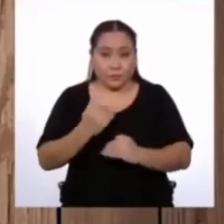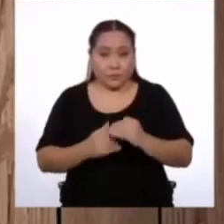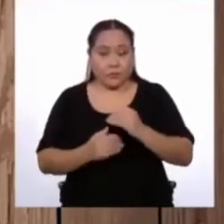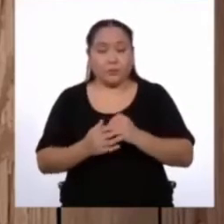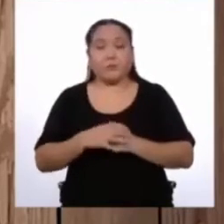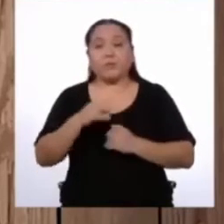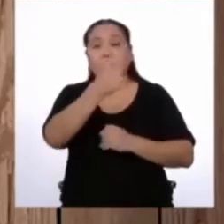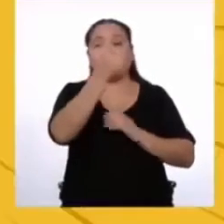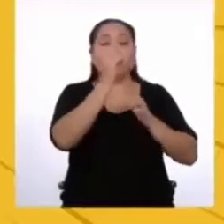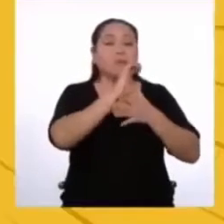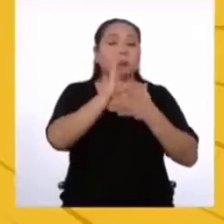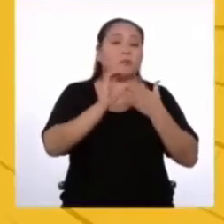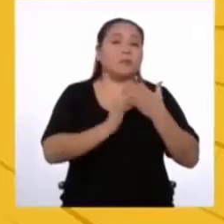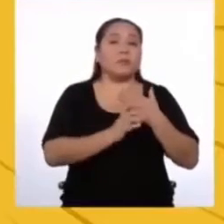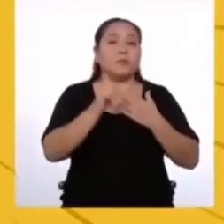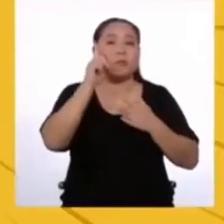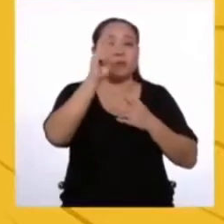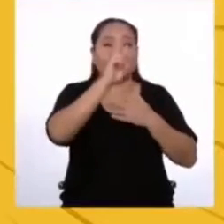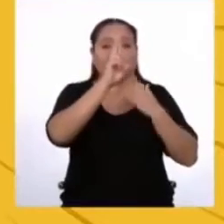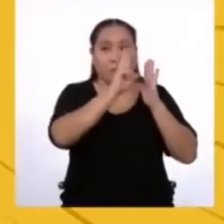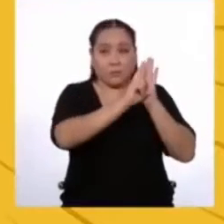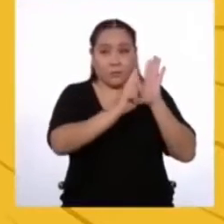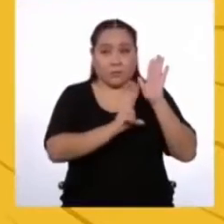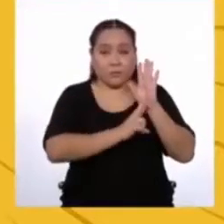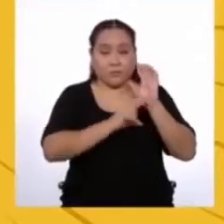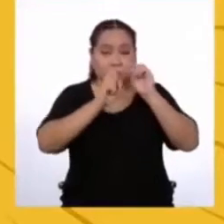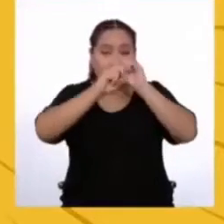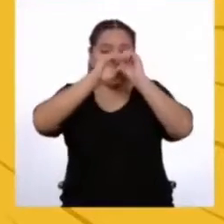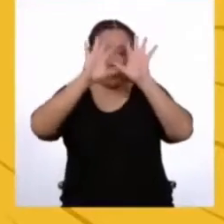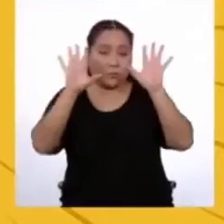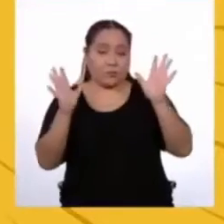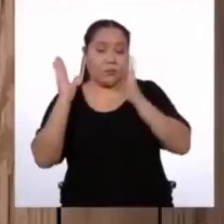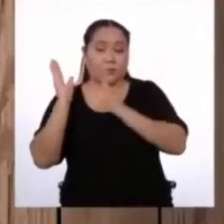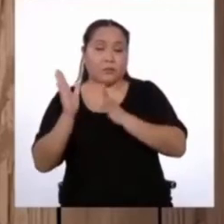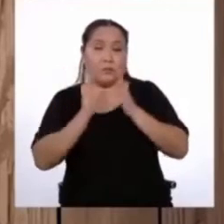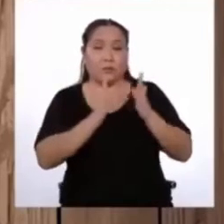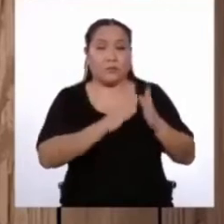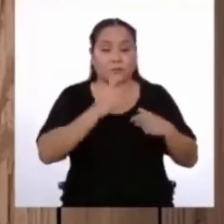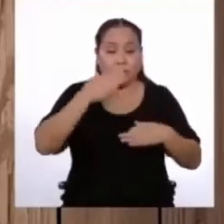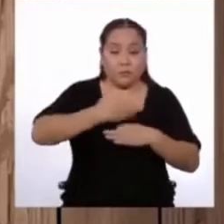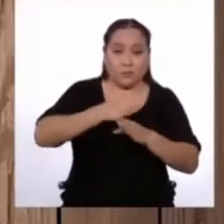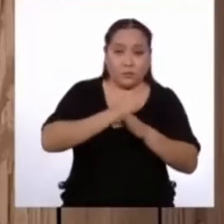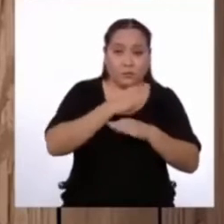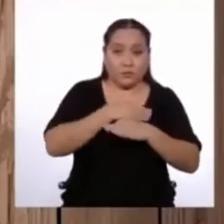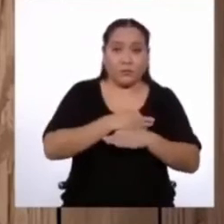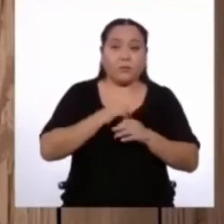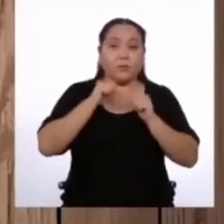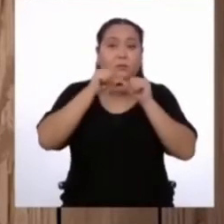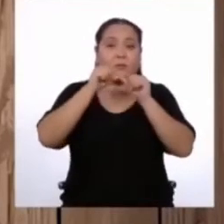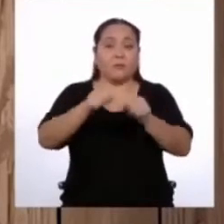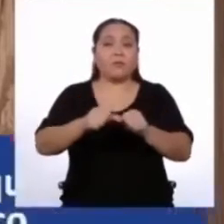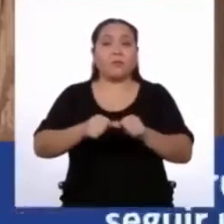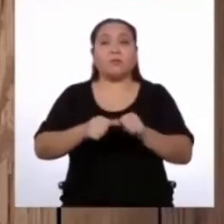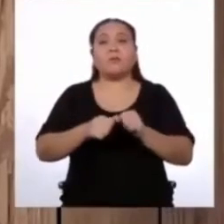a otras características. Un reglamento debe ser claro y ordenado. La estructura tiene que seguir un orden lógico. Así,